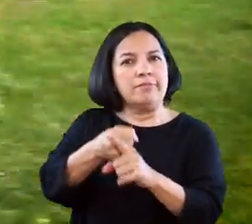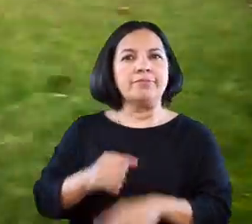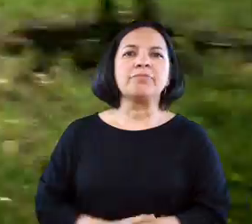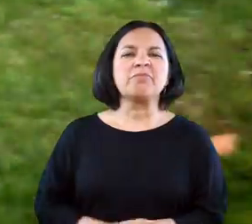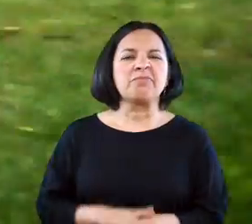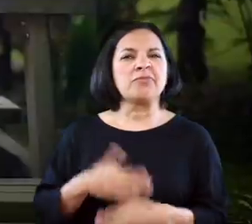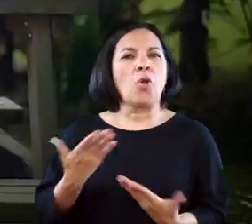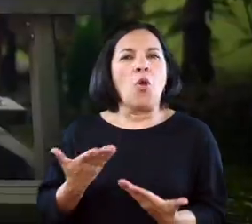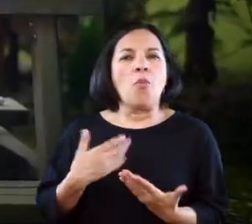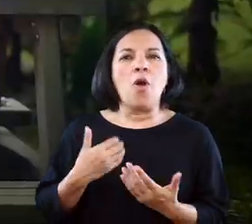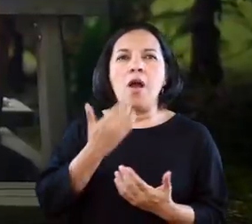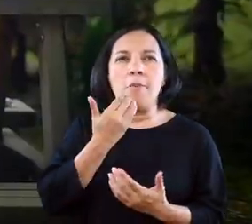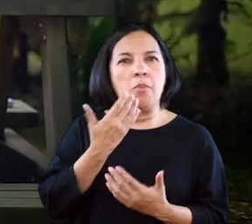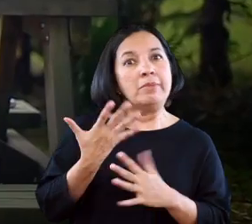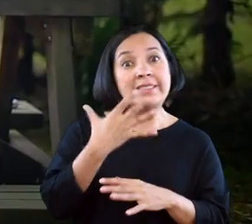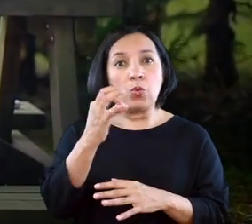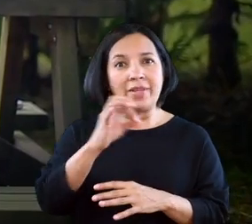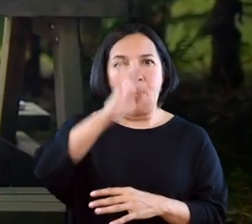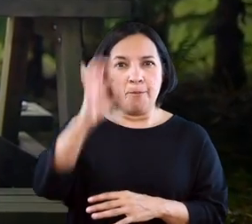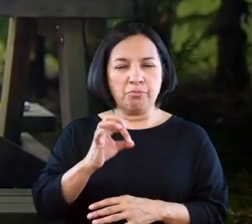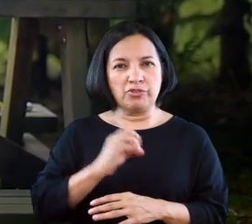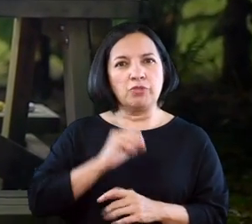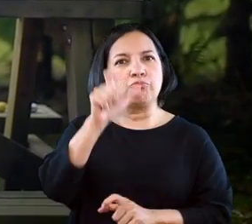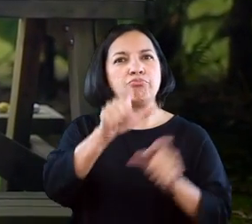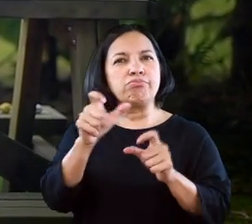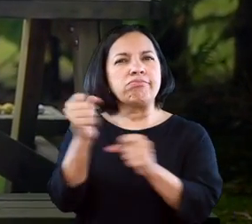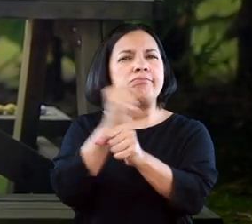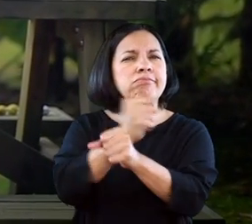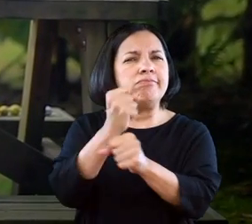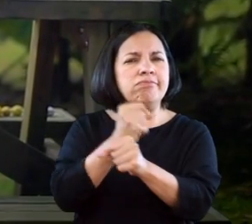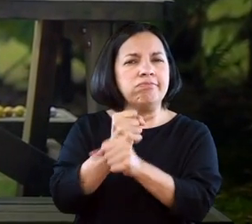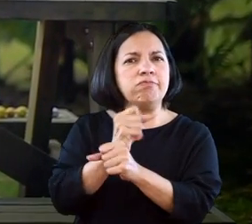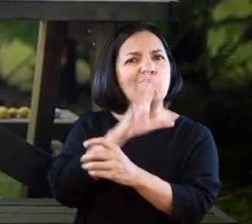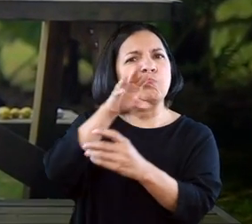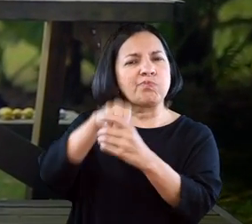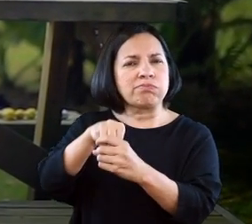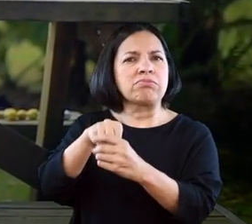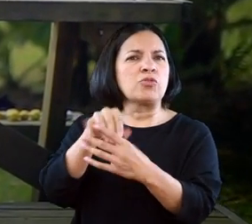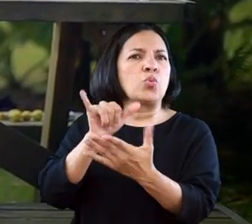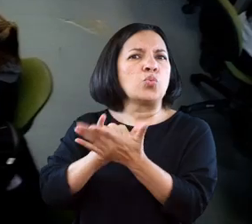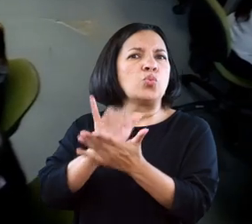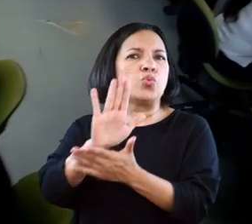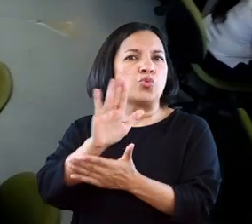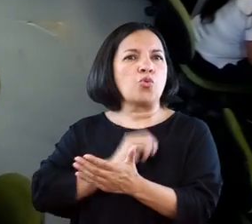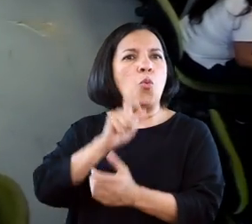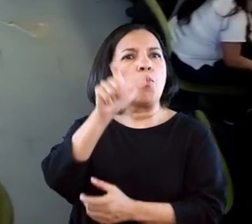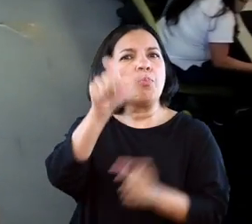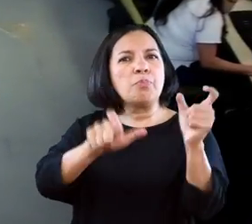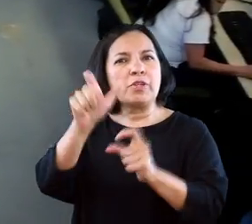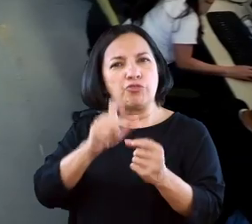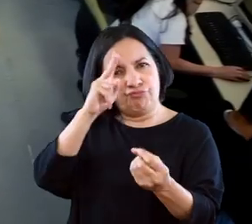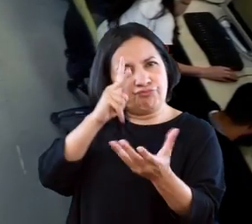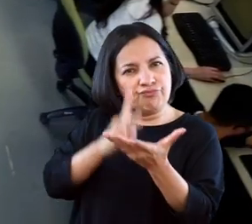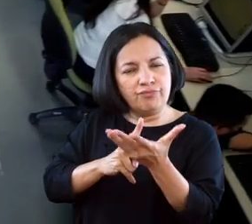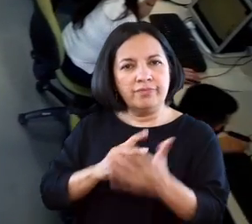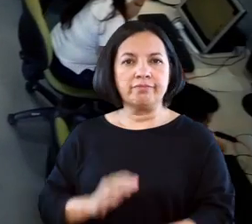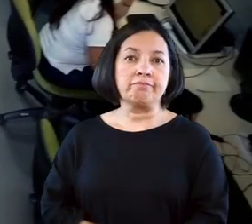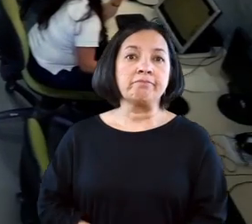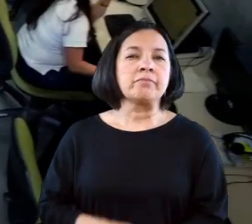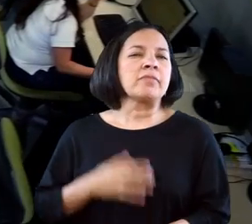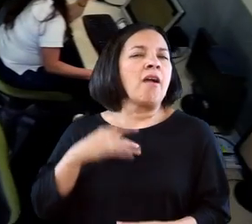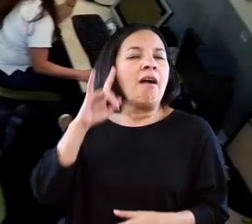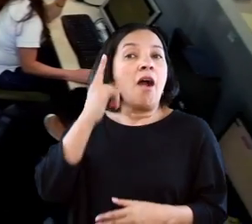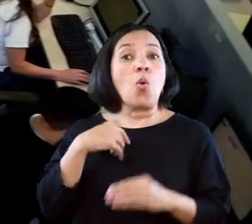experiencias memorables. Y de esta manera cerca de un 50% de nuestros empleos hacen parte de población diversa.